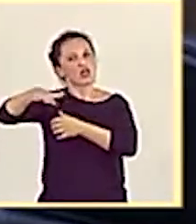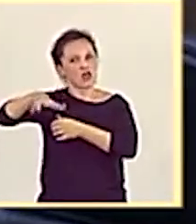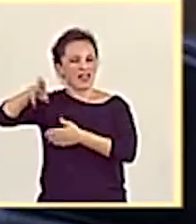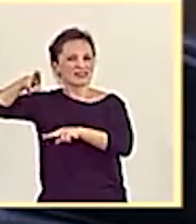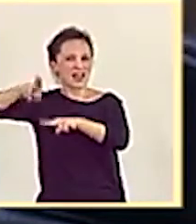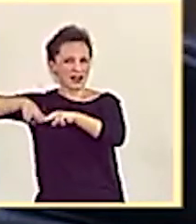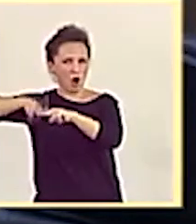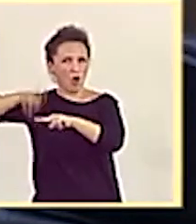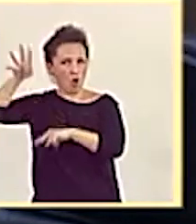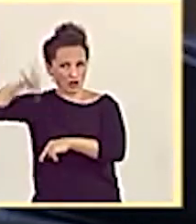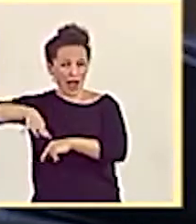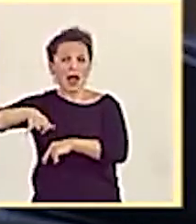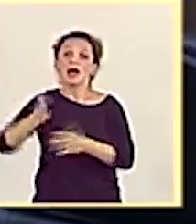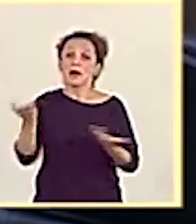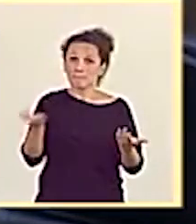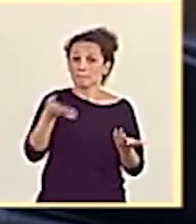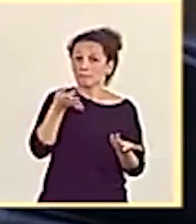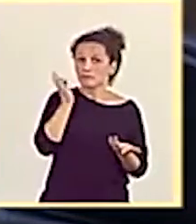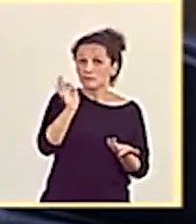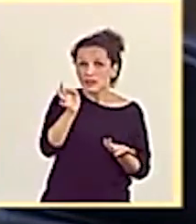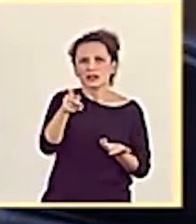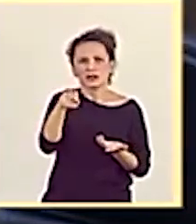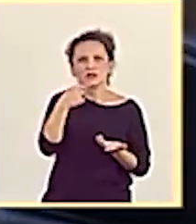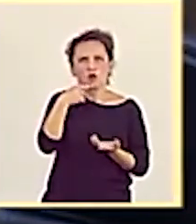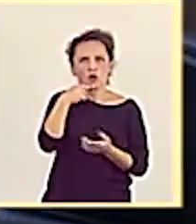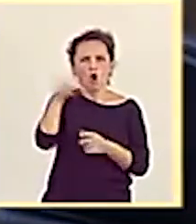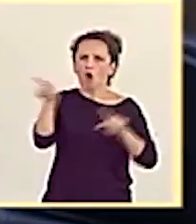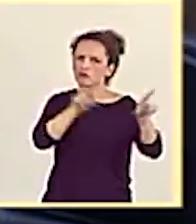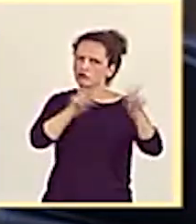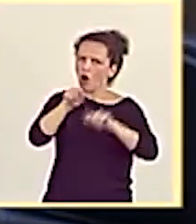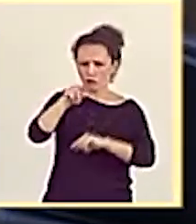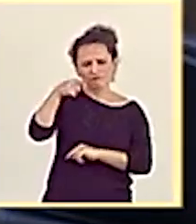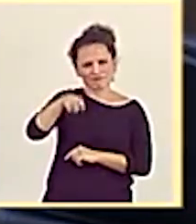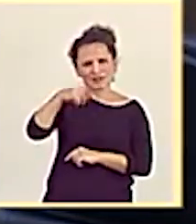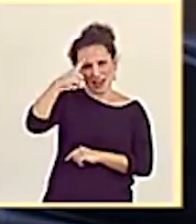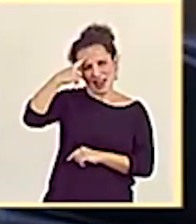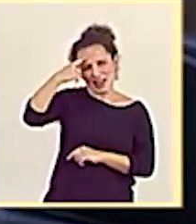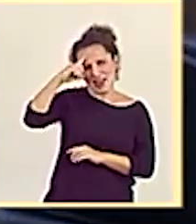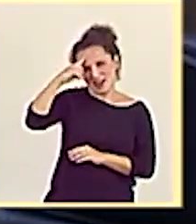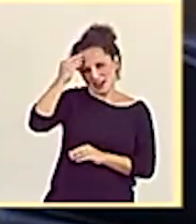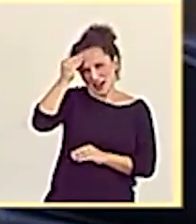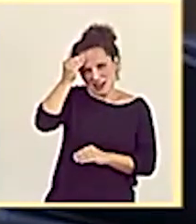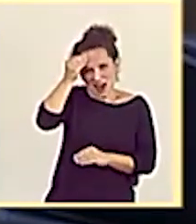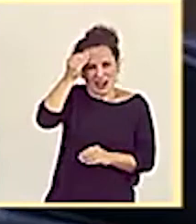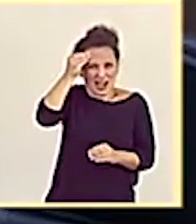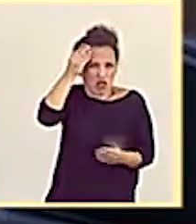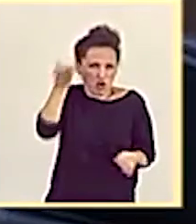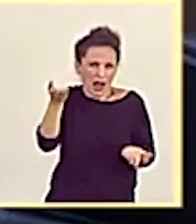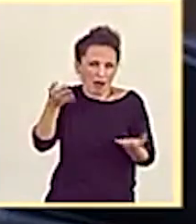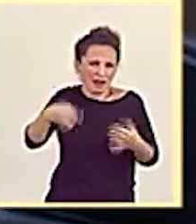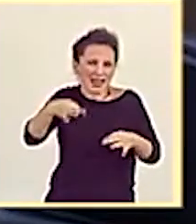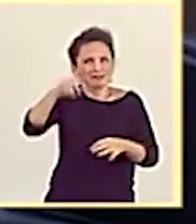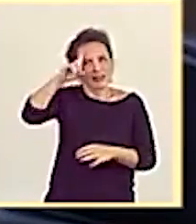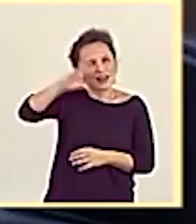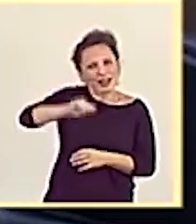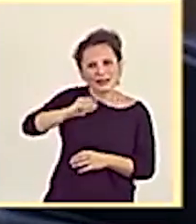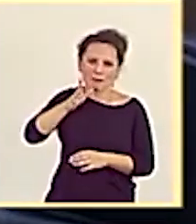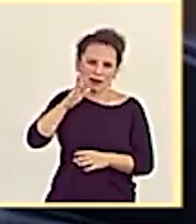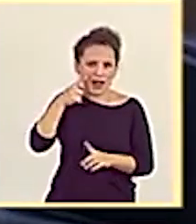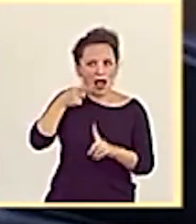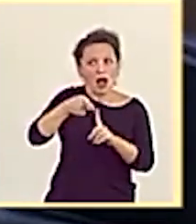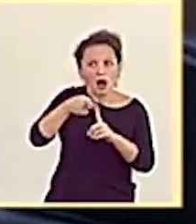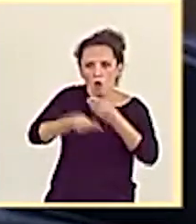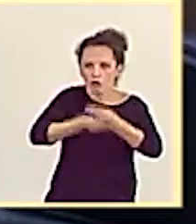opción muy razonable y muy inteligente desde el punto de vista de la mejor gestión y capacidad de utilización de la energía de